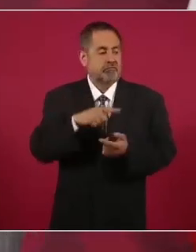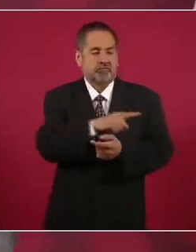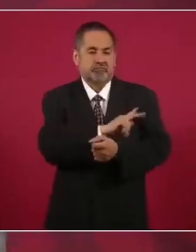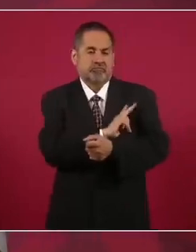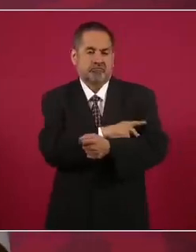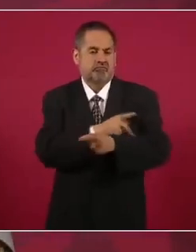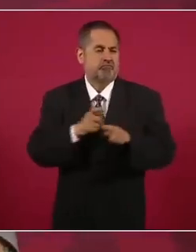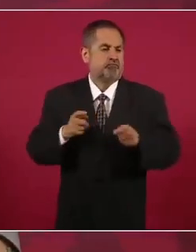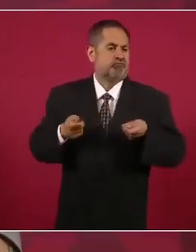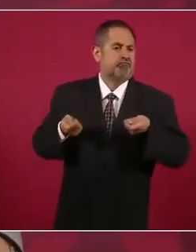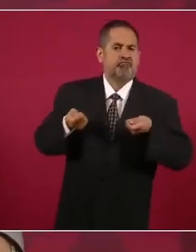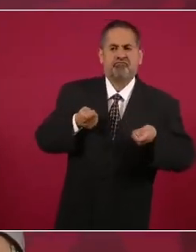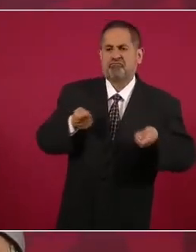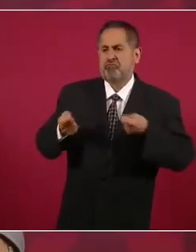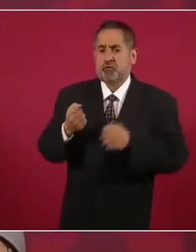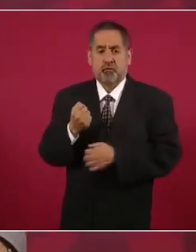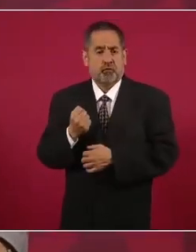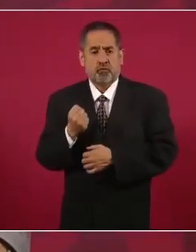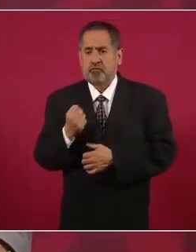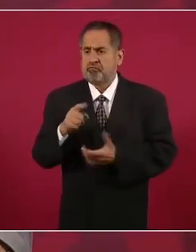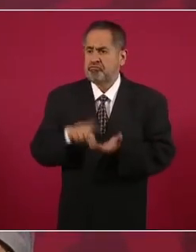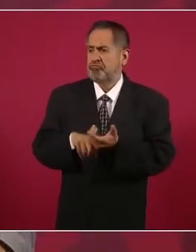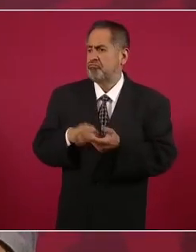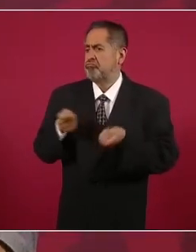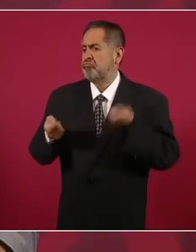mucha influencia, mucho poder,